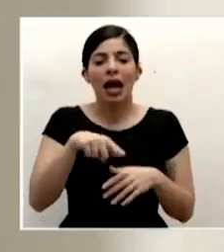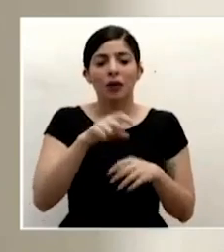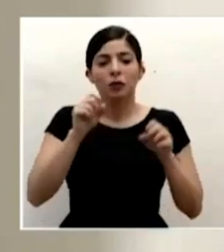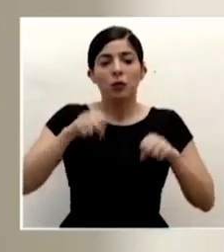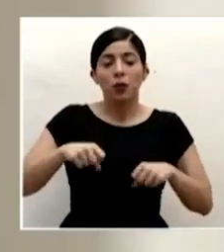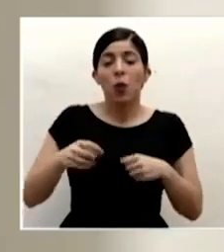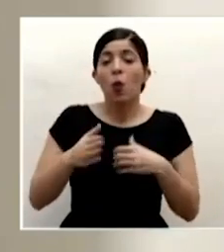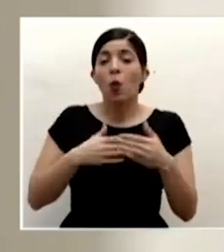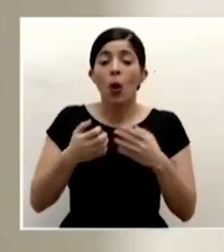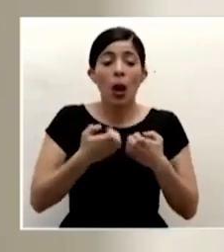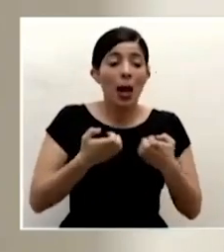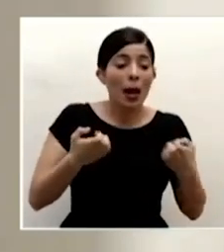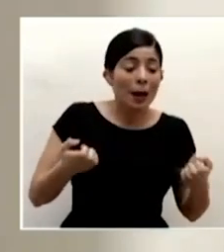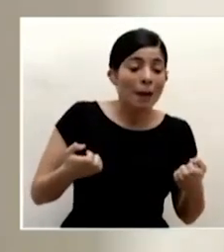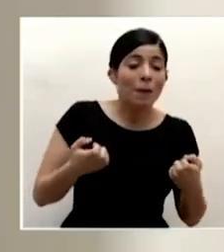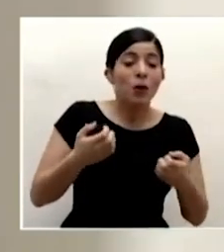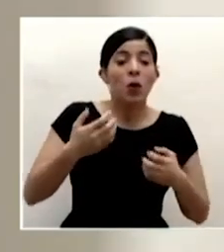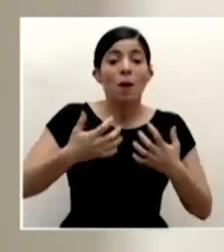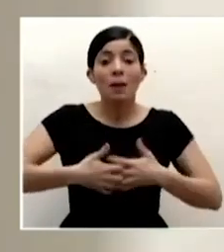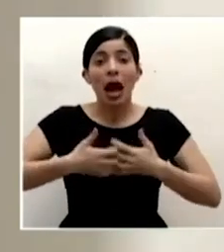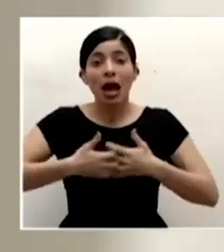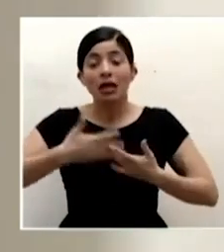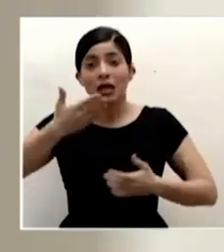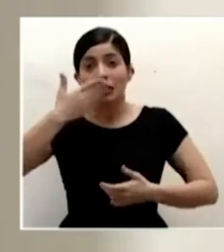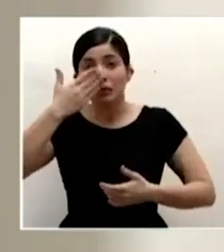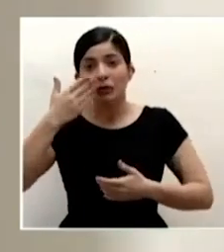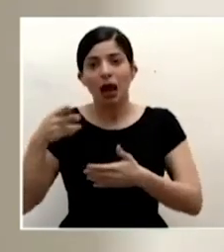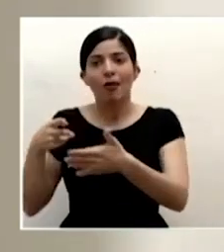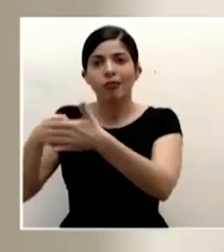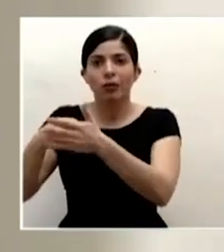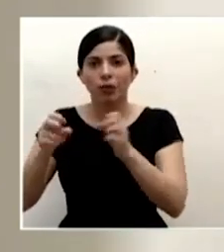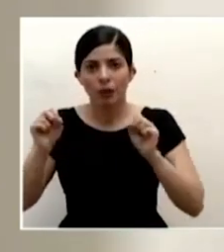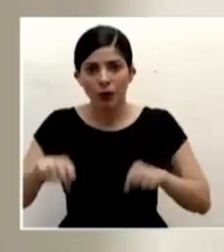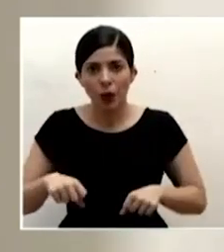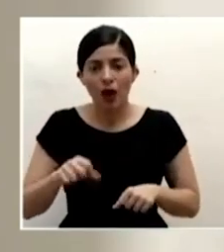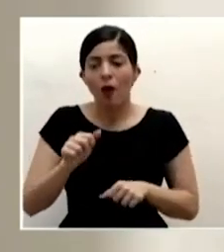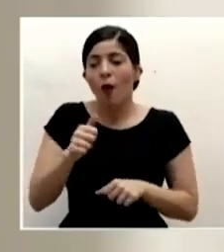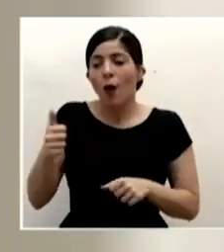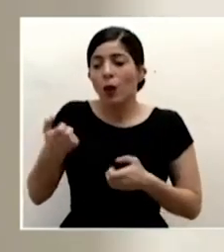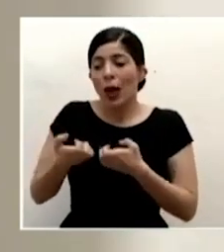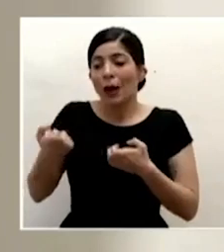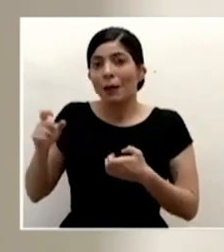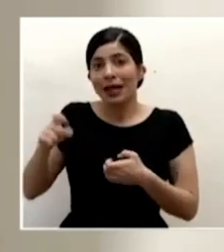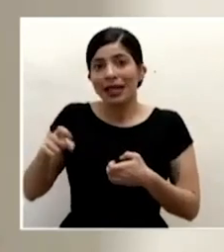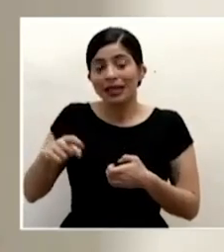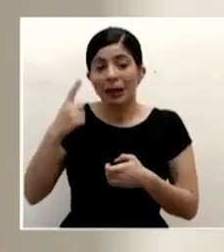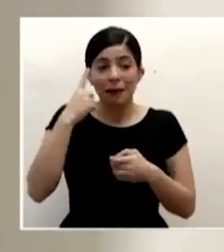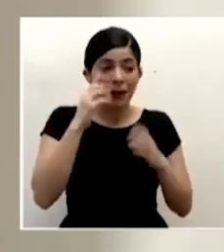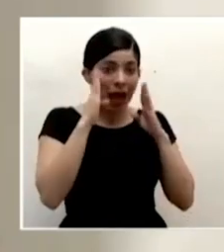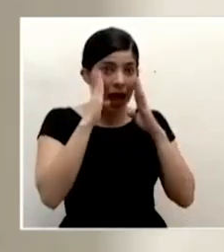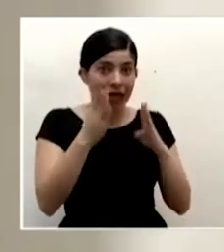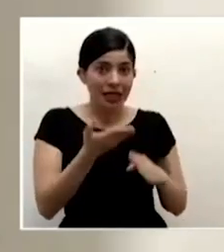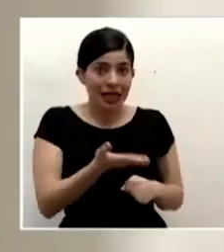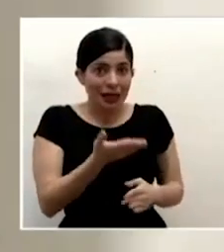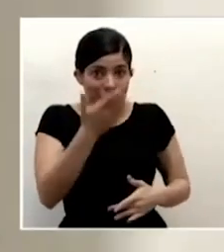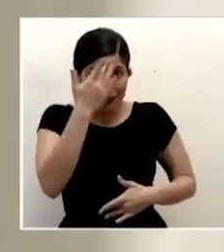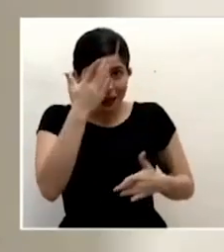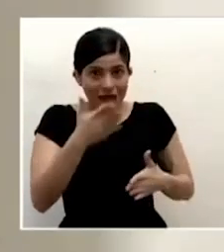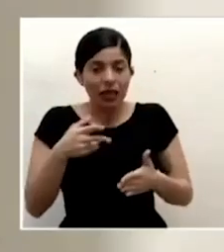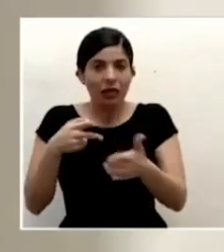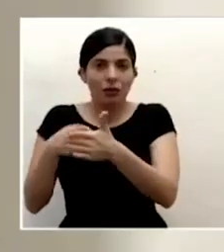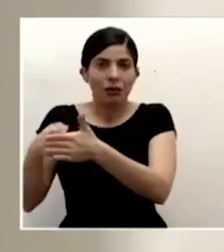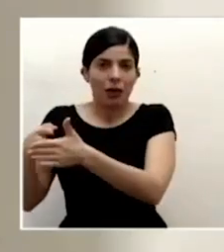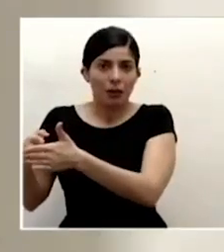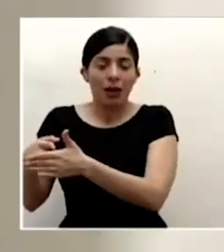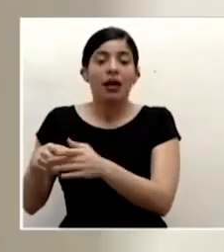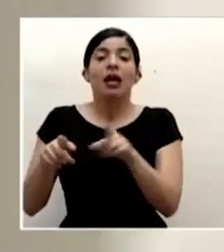equipo de respiración mecánica y otros equipos que se requieren para la atención de estos pacientes y también